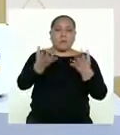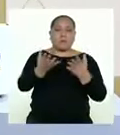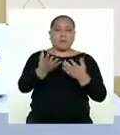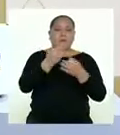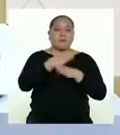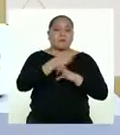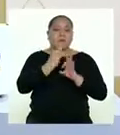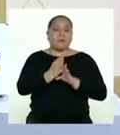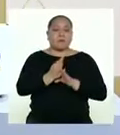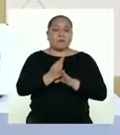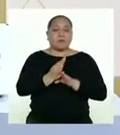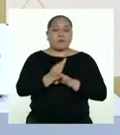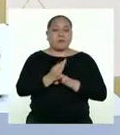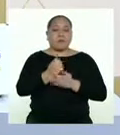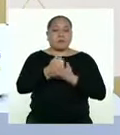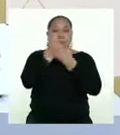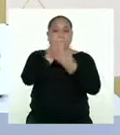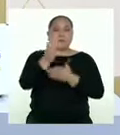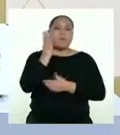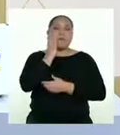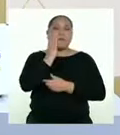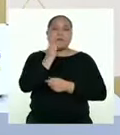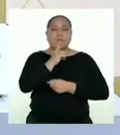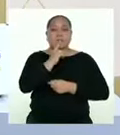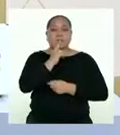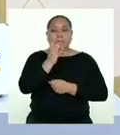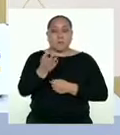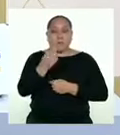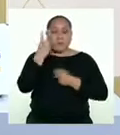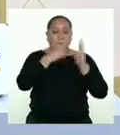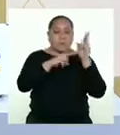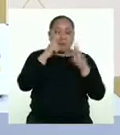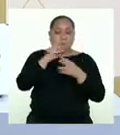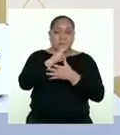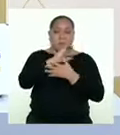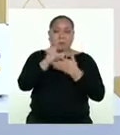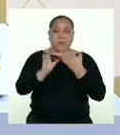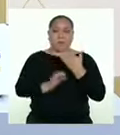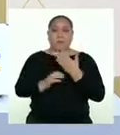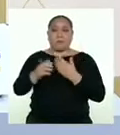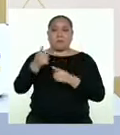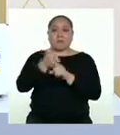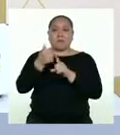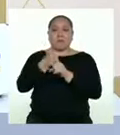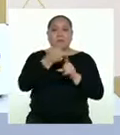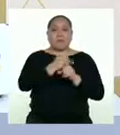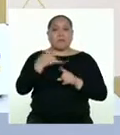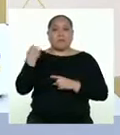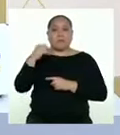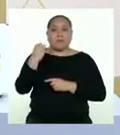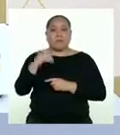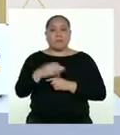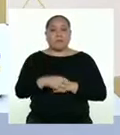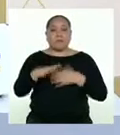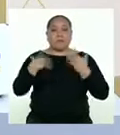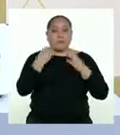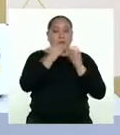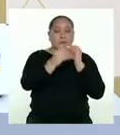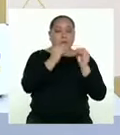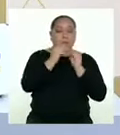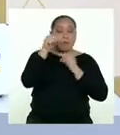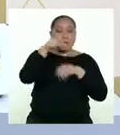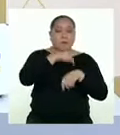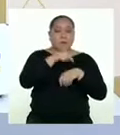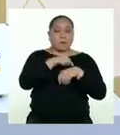madres y los padres de adolescentes para que considerando las características propias de la adolescencia, puedan afrontar este periodo de